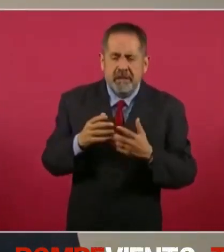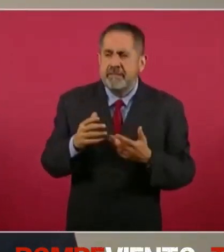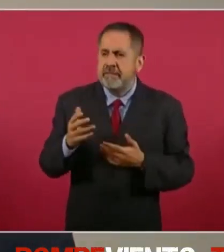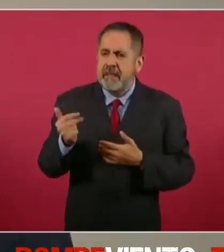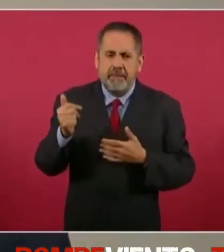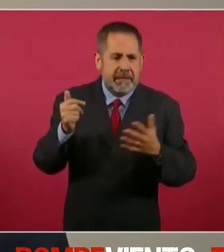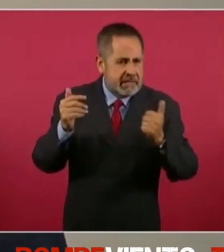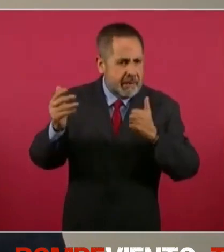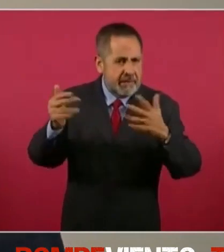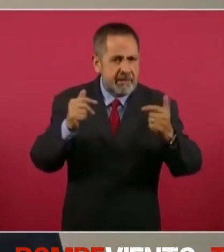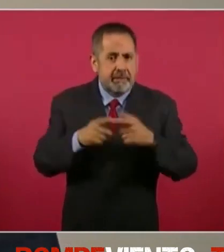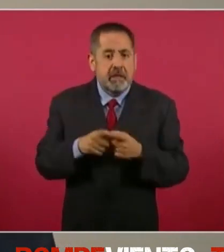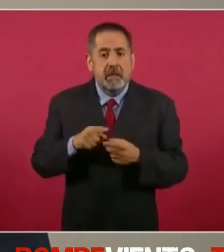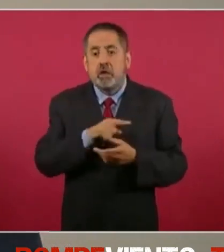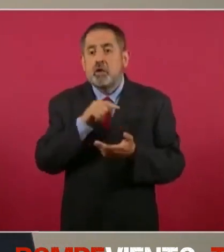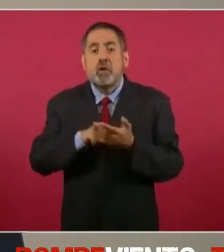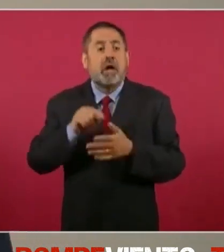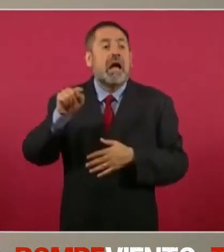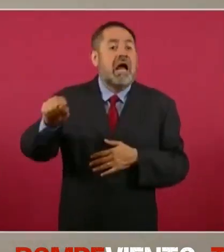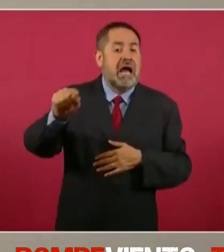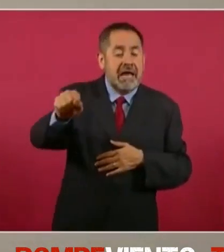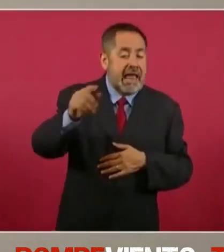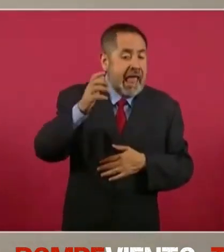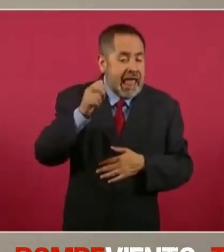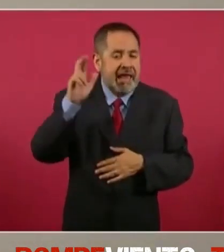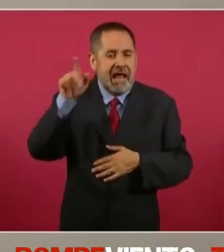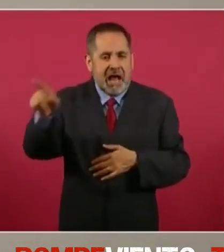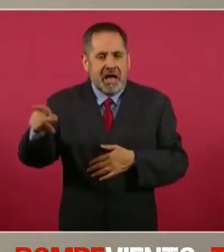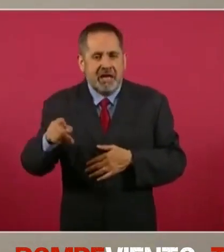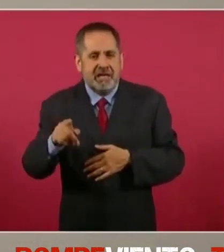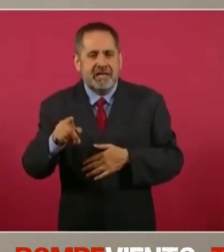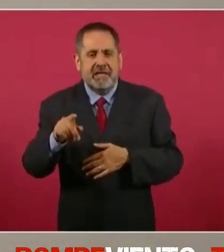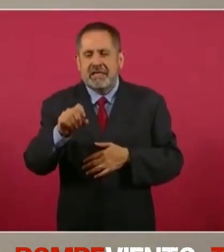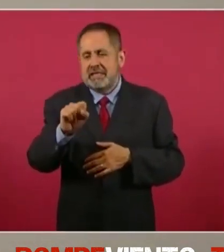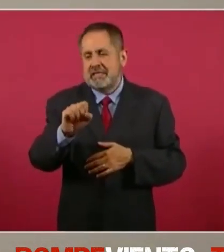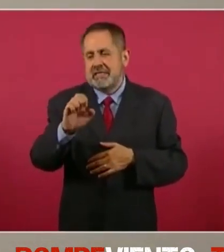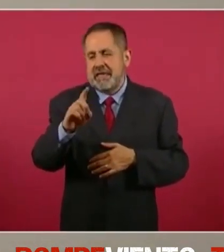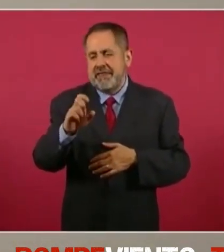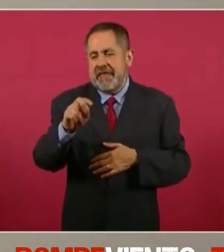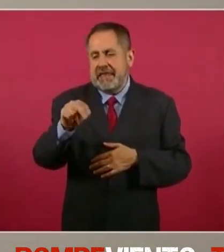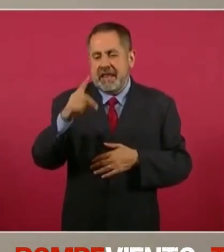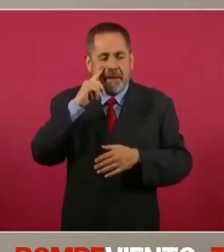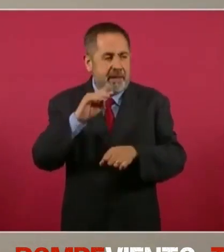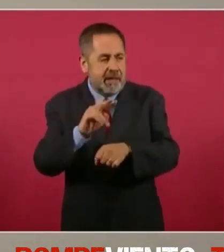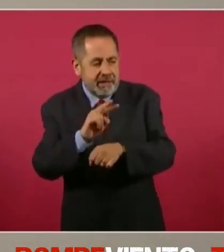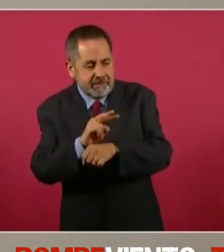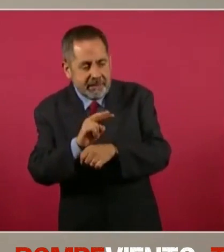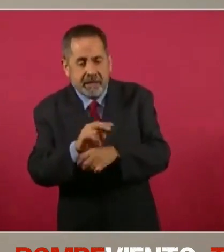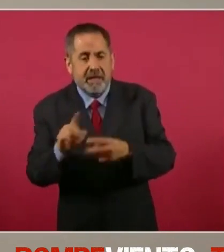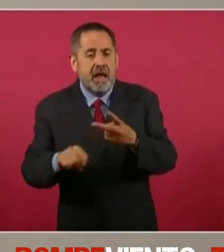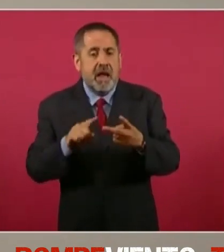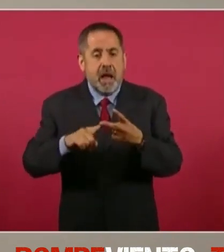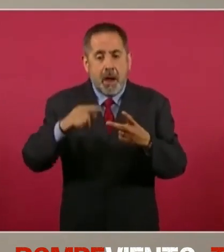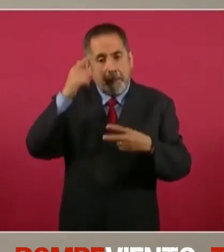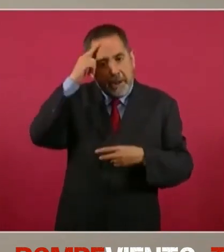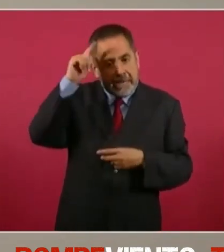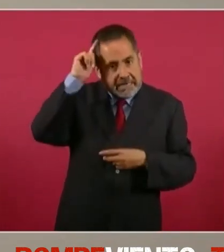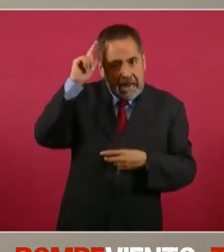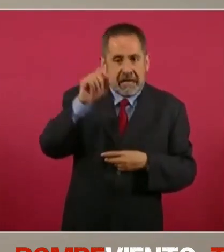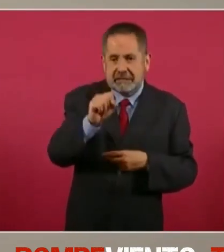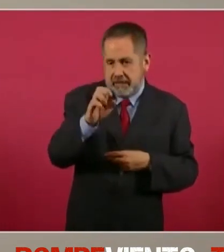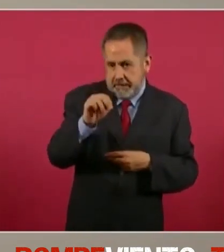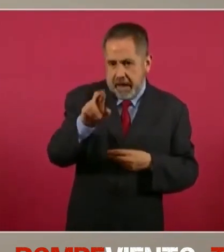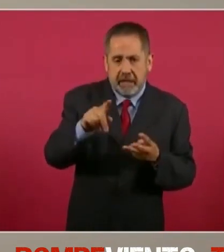y de las áreas de inteligencia de la Defensa Nacional, de Marina, de Gobernación,